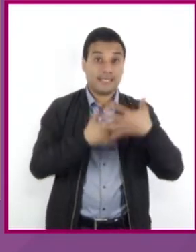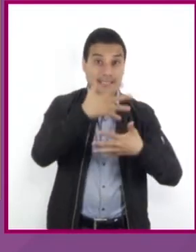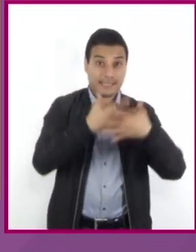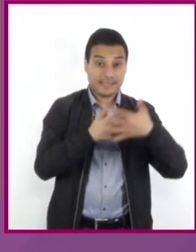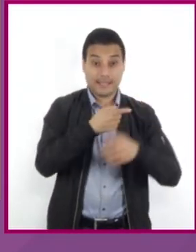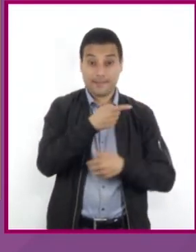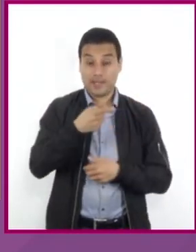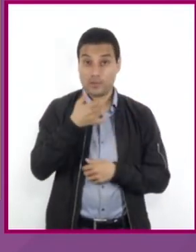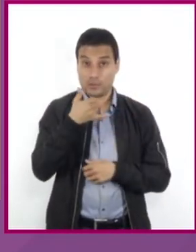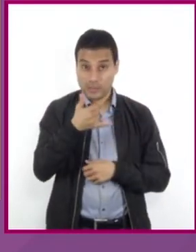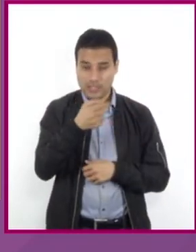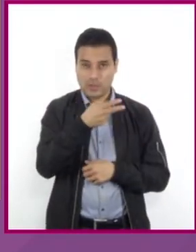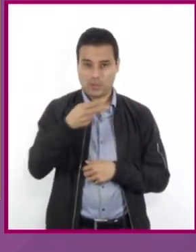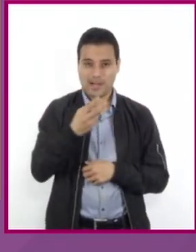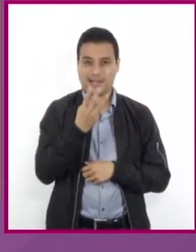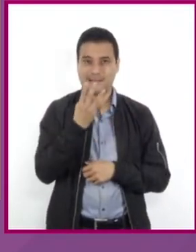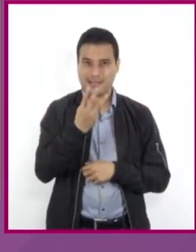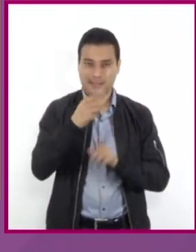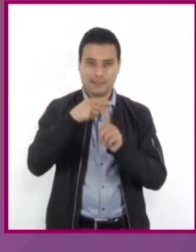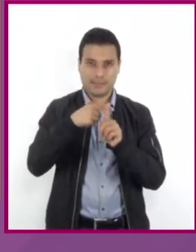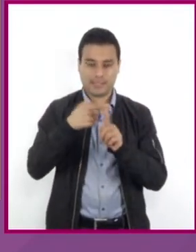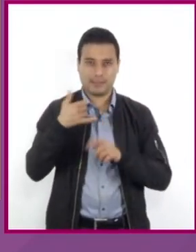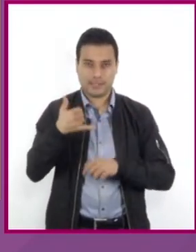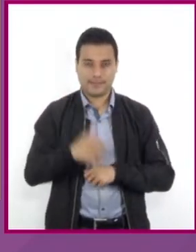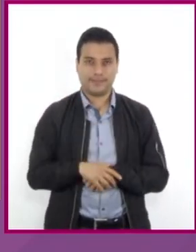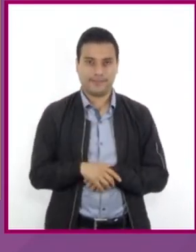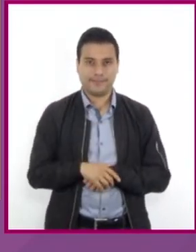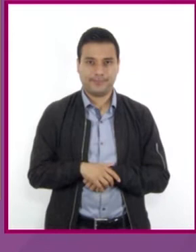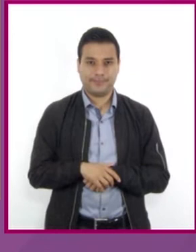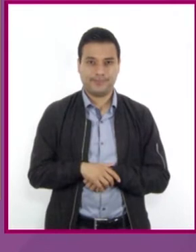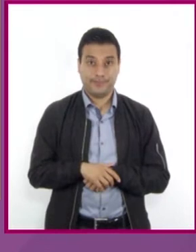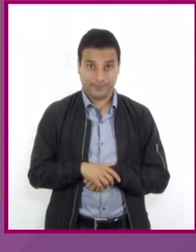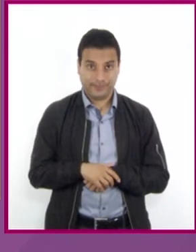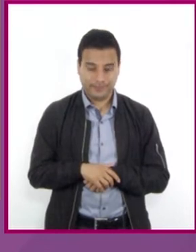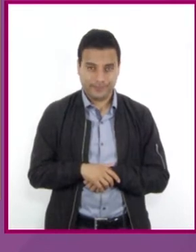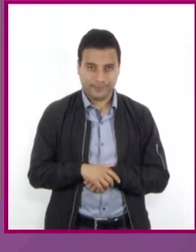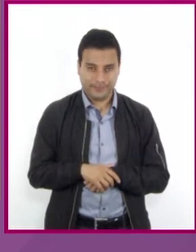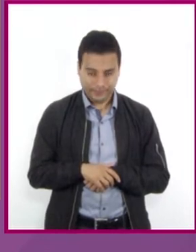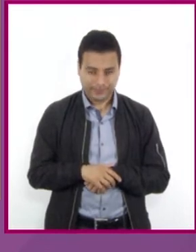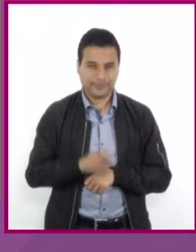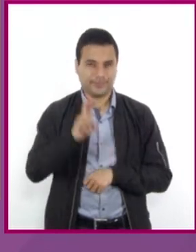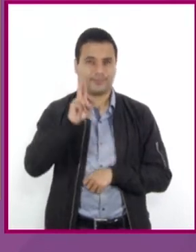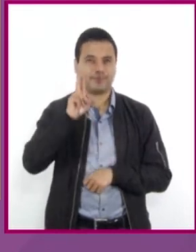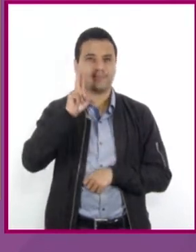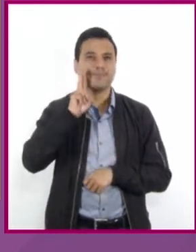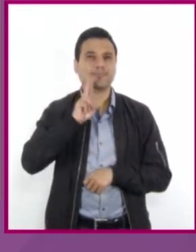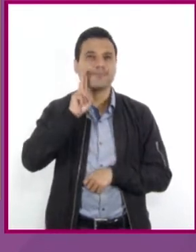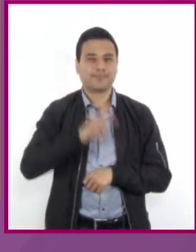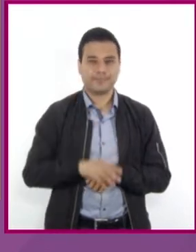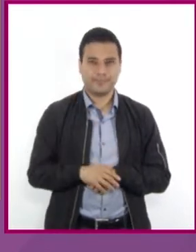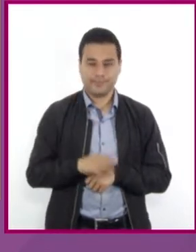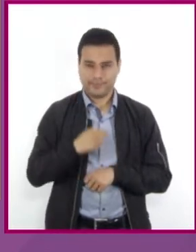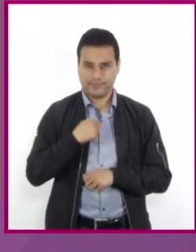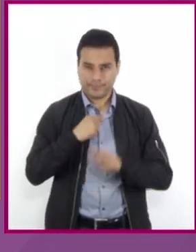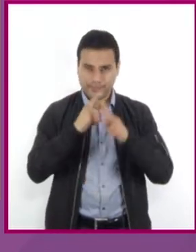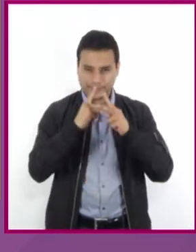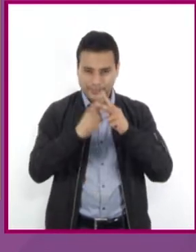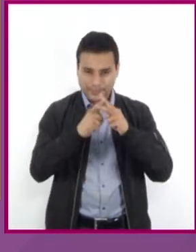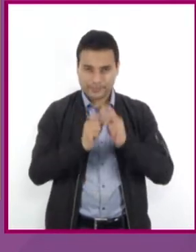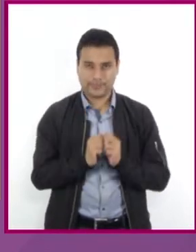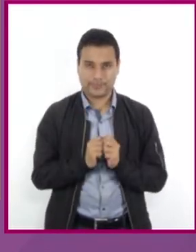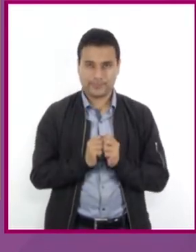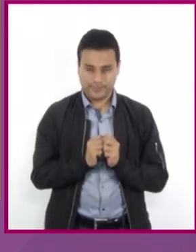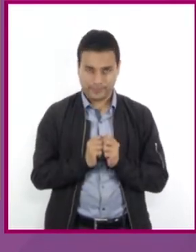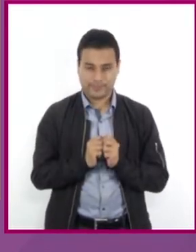3 más Y. Agrupamos los términos con la icógnita Y del miembro izquierdo de la igualdad y en el miembro derecho de la